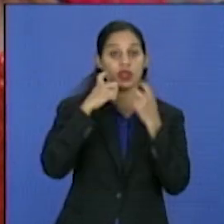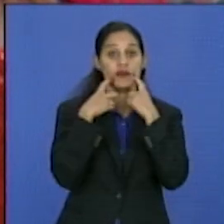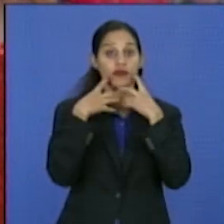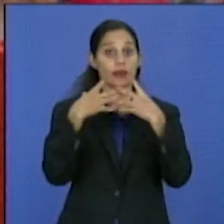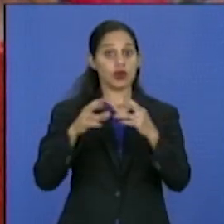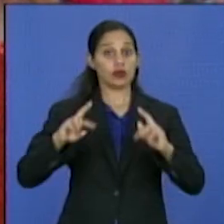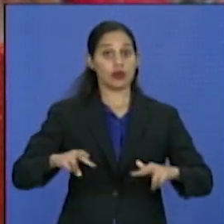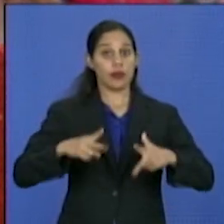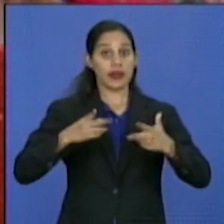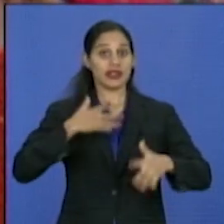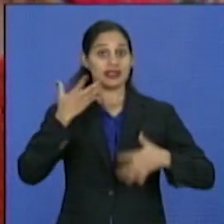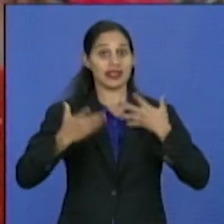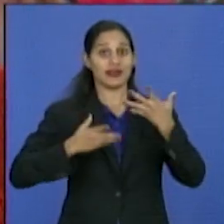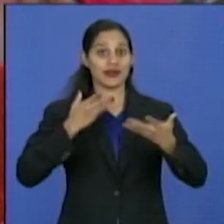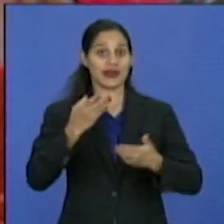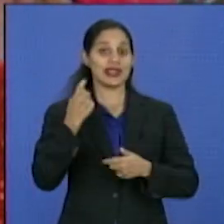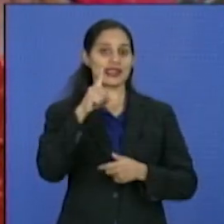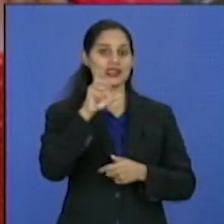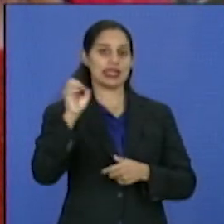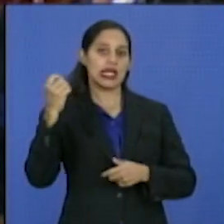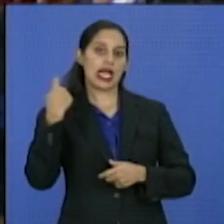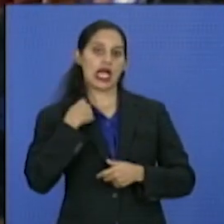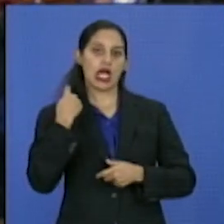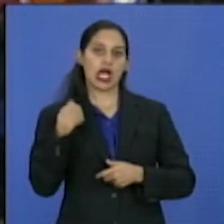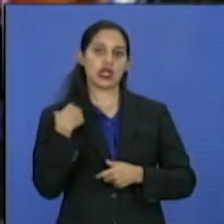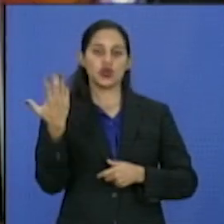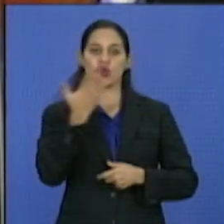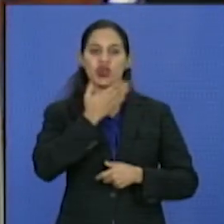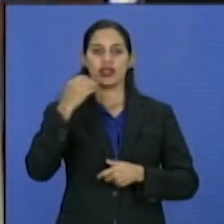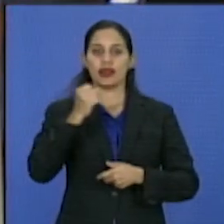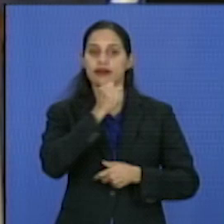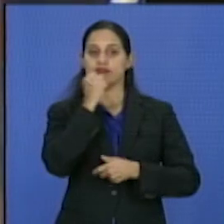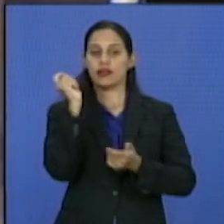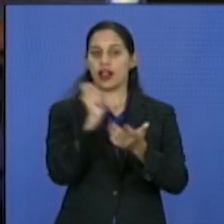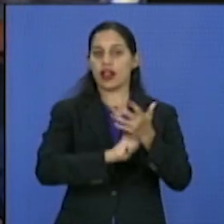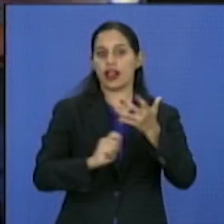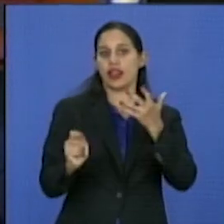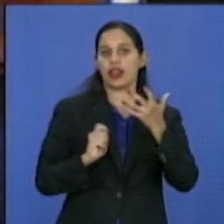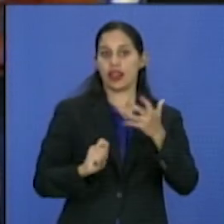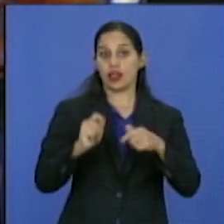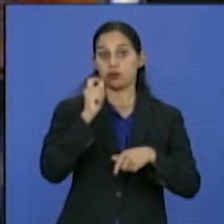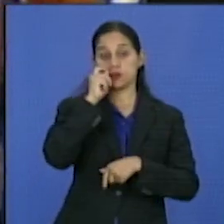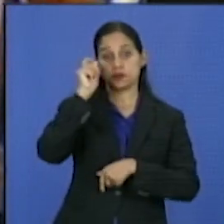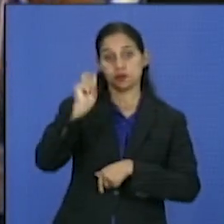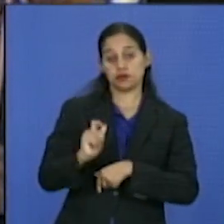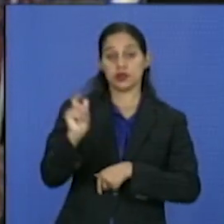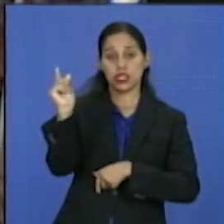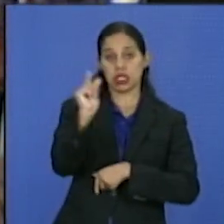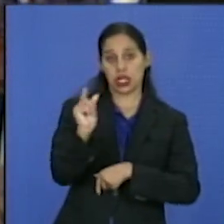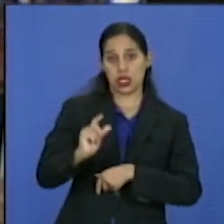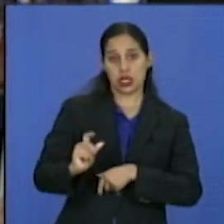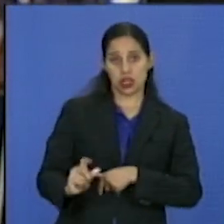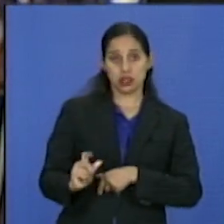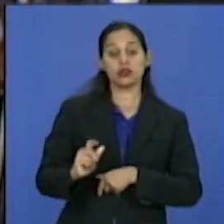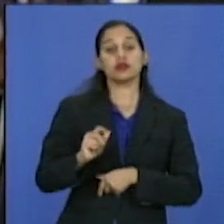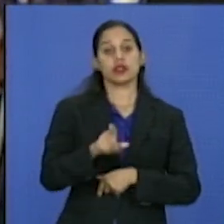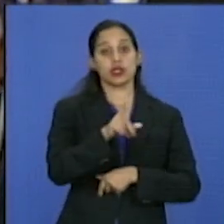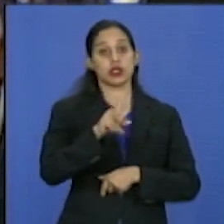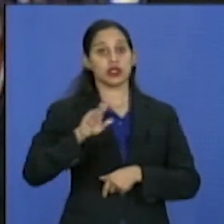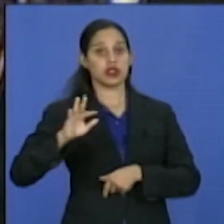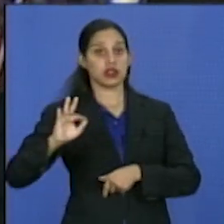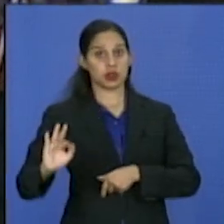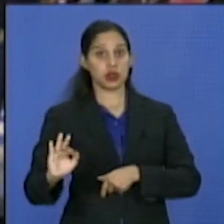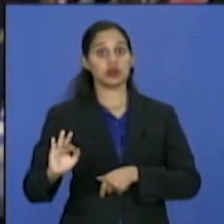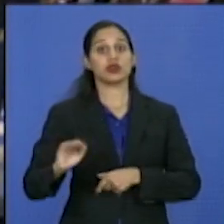celebrar el centenario de un gran compositor italiano. El concierto de clausura de la vigésimo sexta edición de la Semana de la